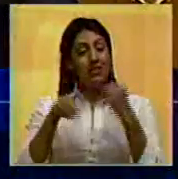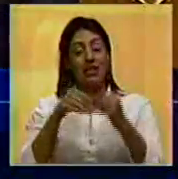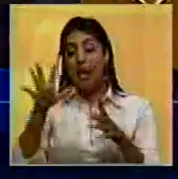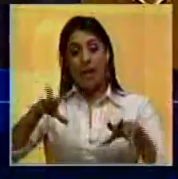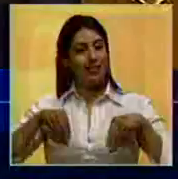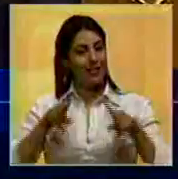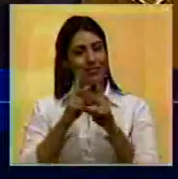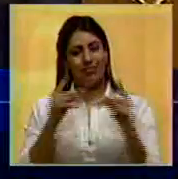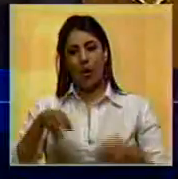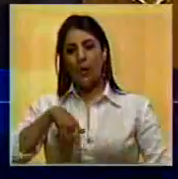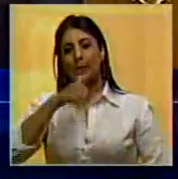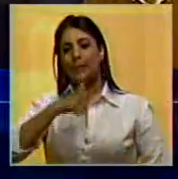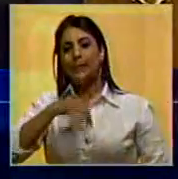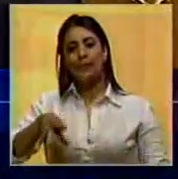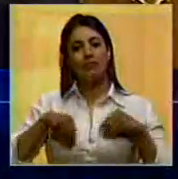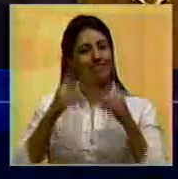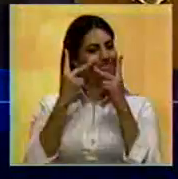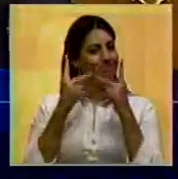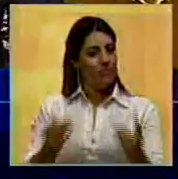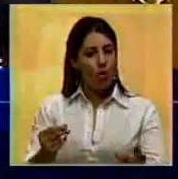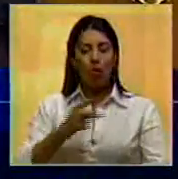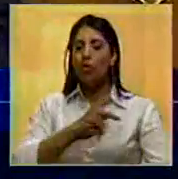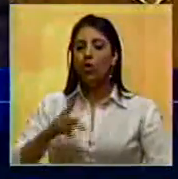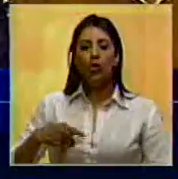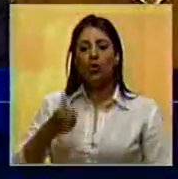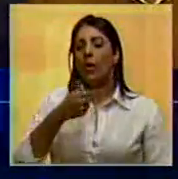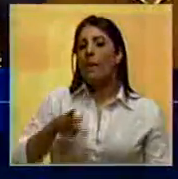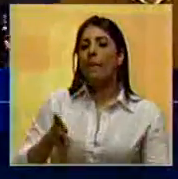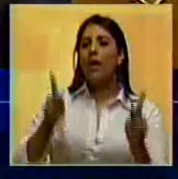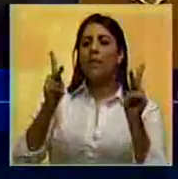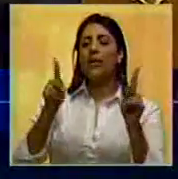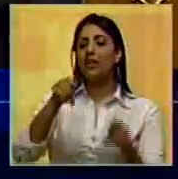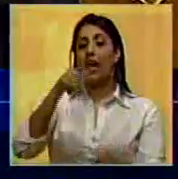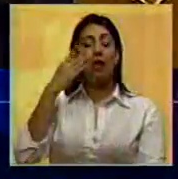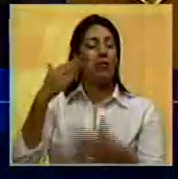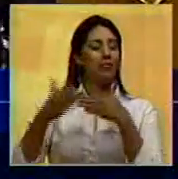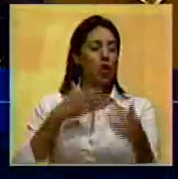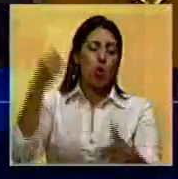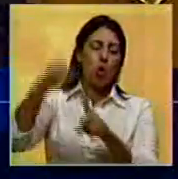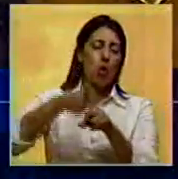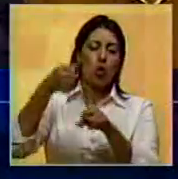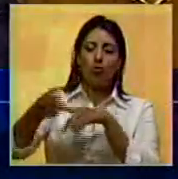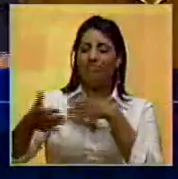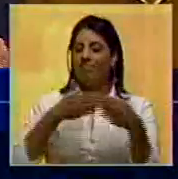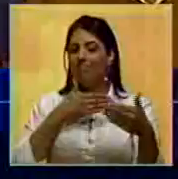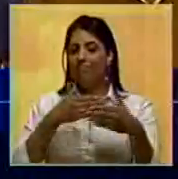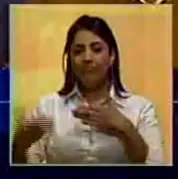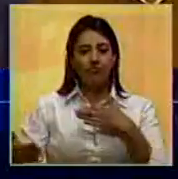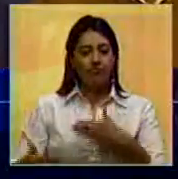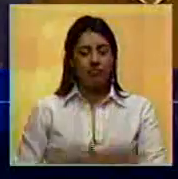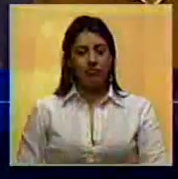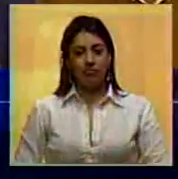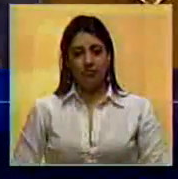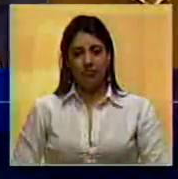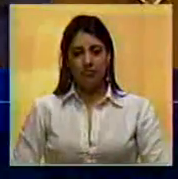inaceptable y no lo vamos a permitir cueste lo que nos cueste lo